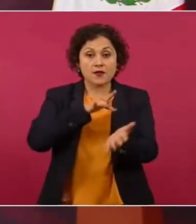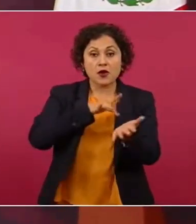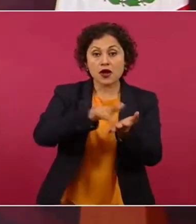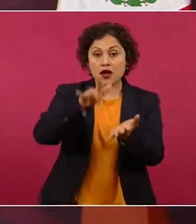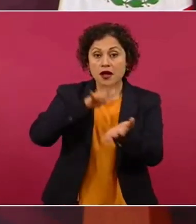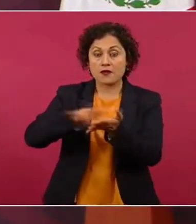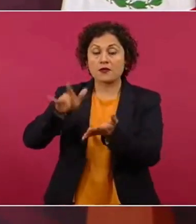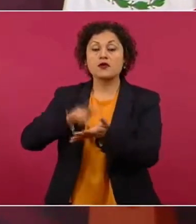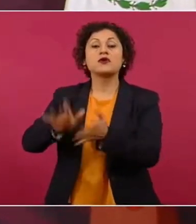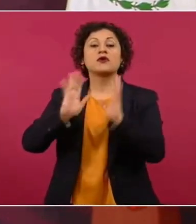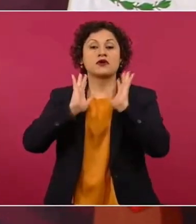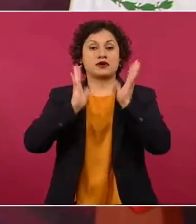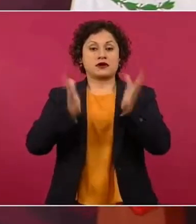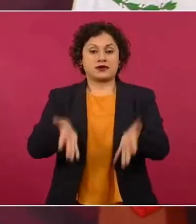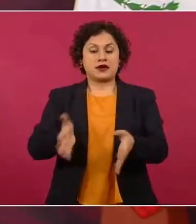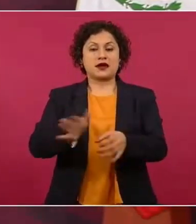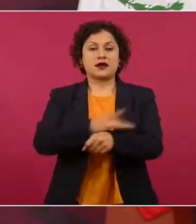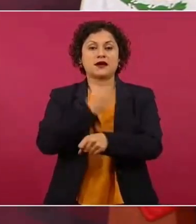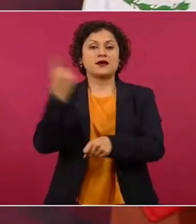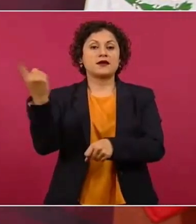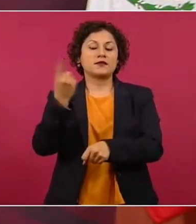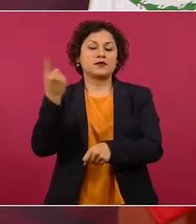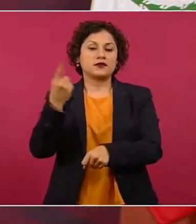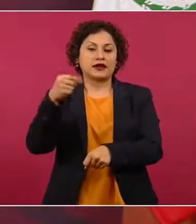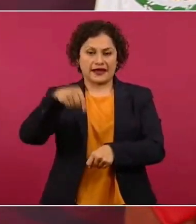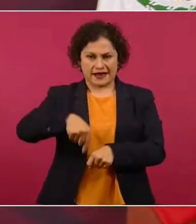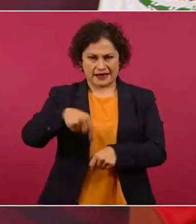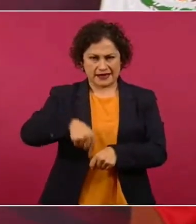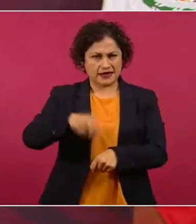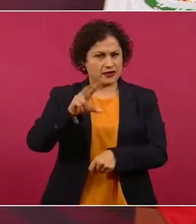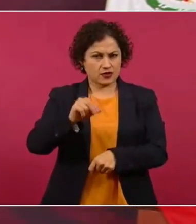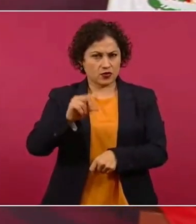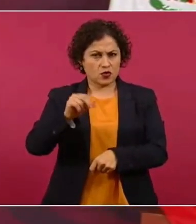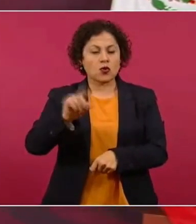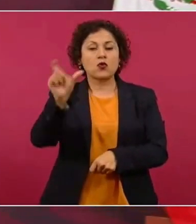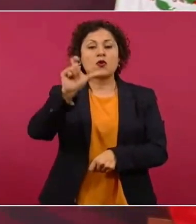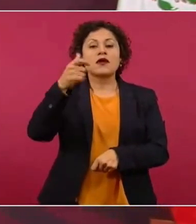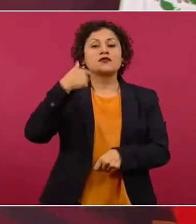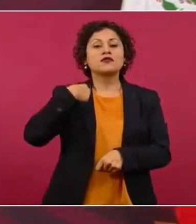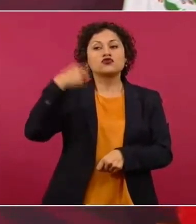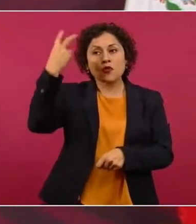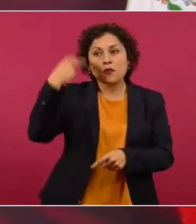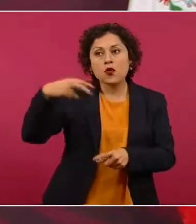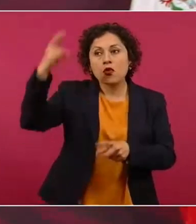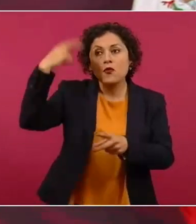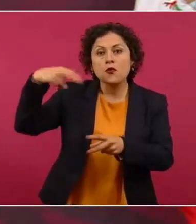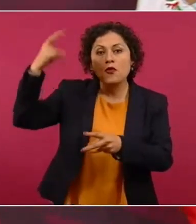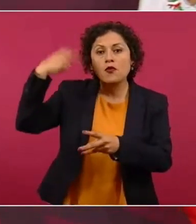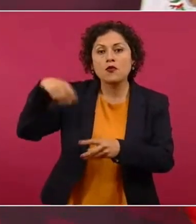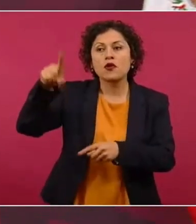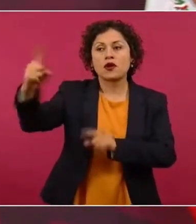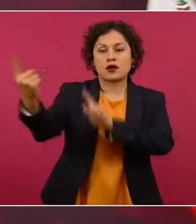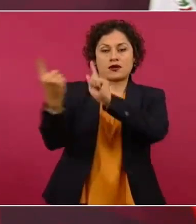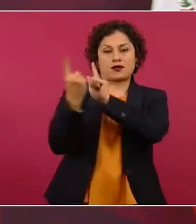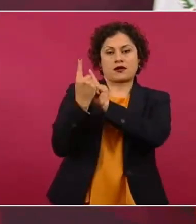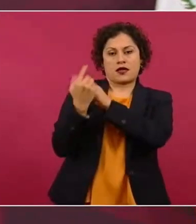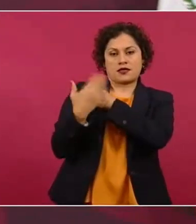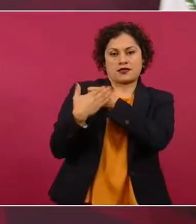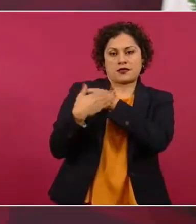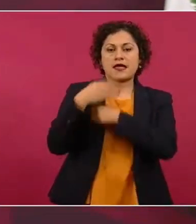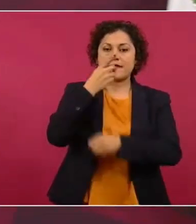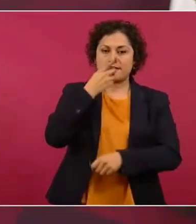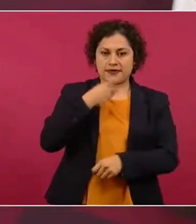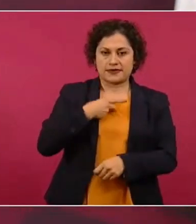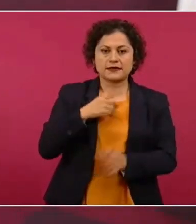no aquí, cuando voy a mis giras, allá me dicen, se me han acercado.